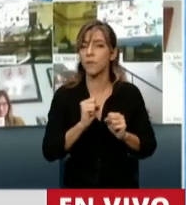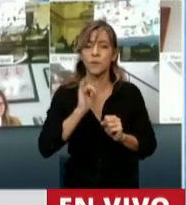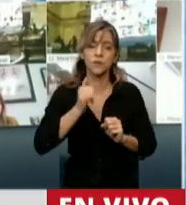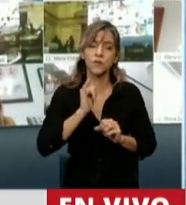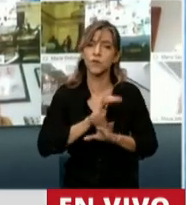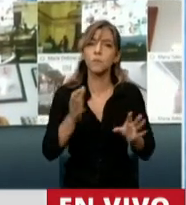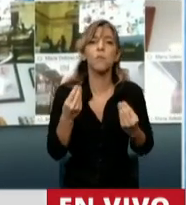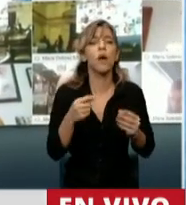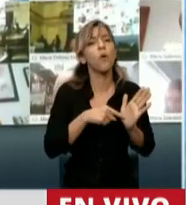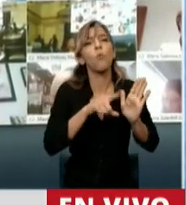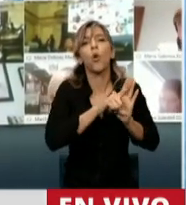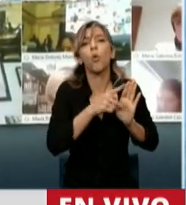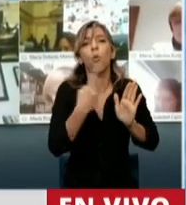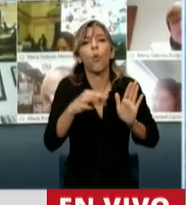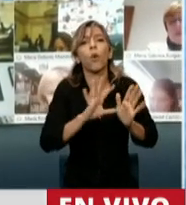no la única,